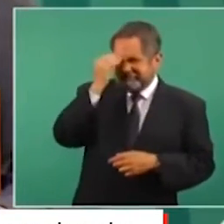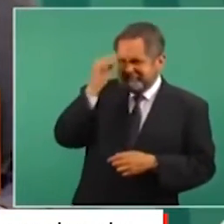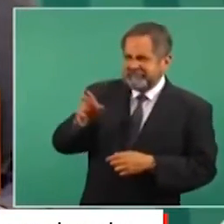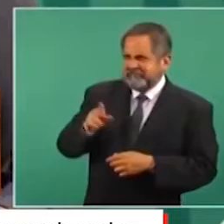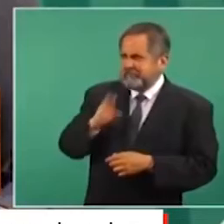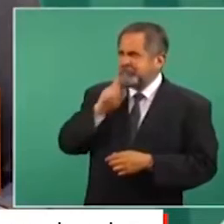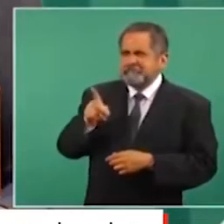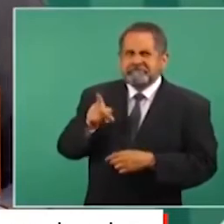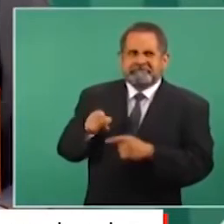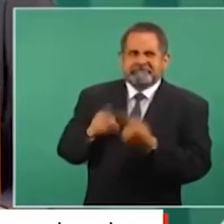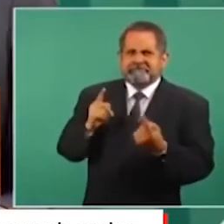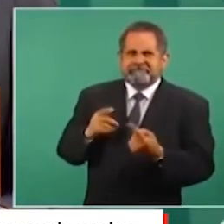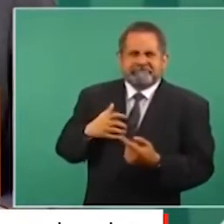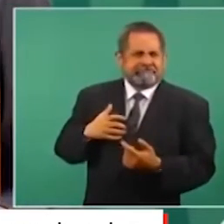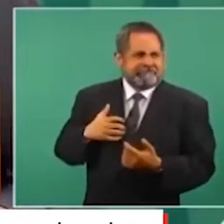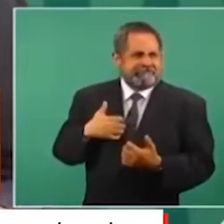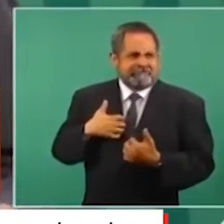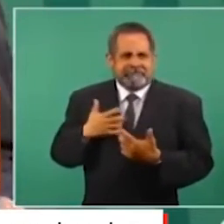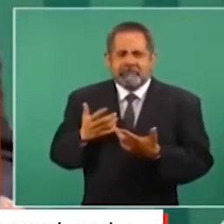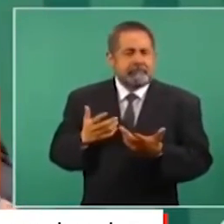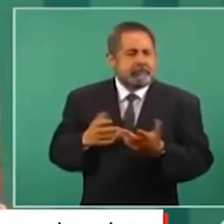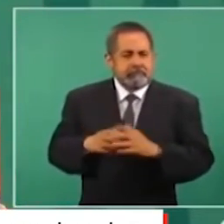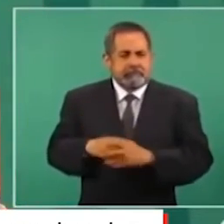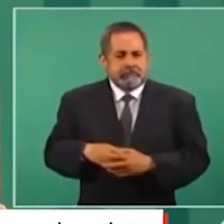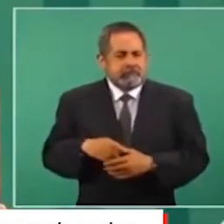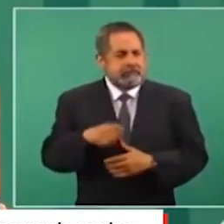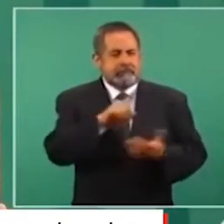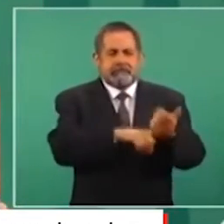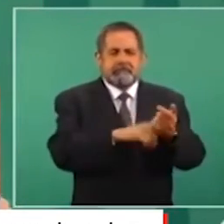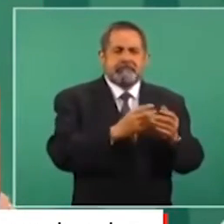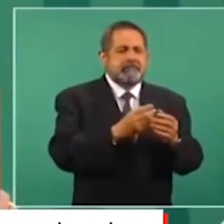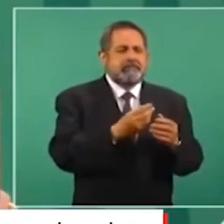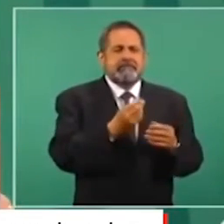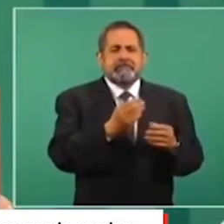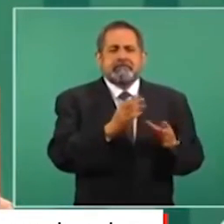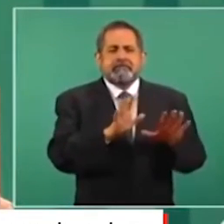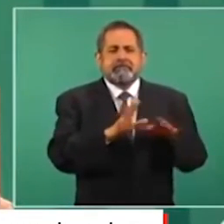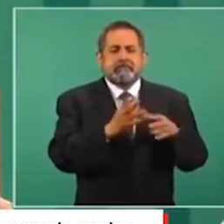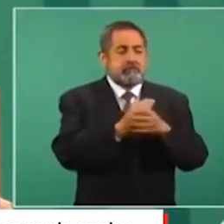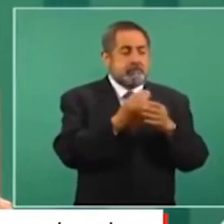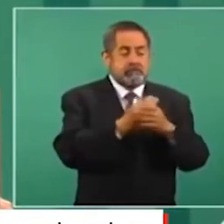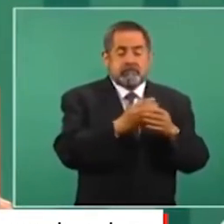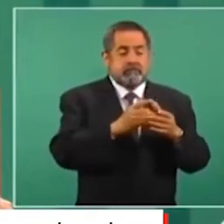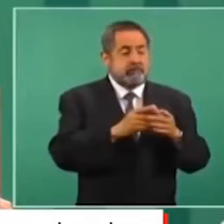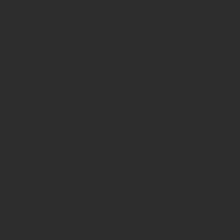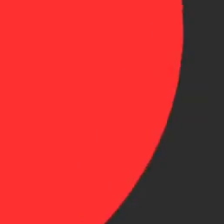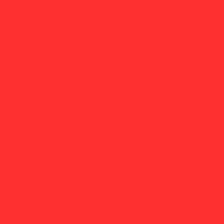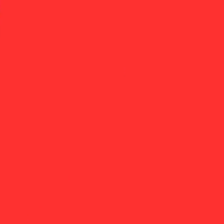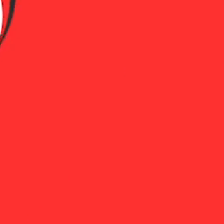sea, porque hay mucho clasismo y mucho racismo.